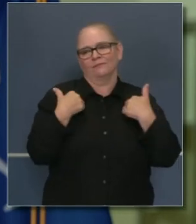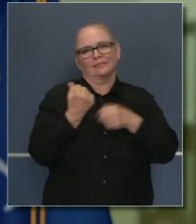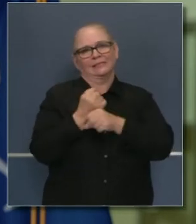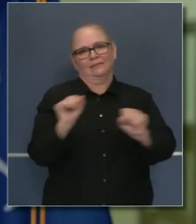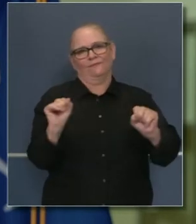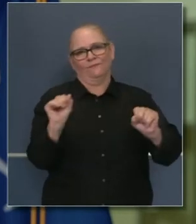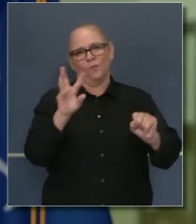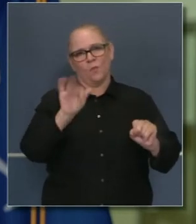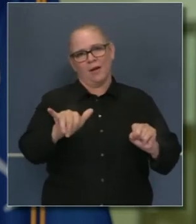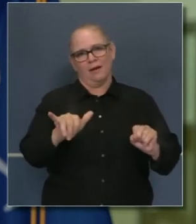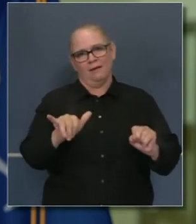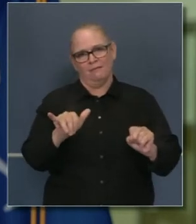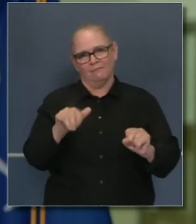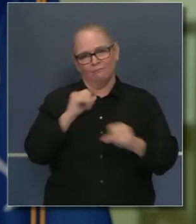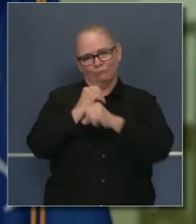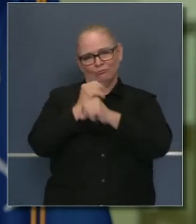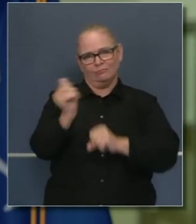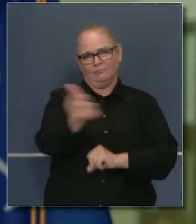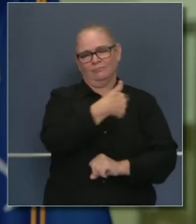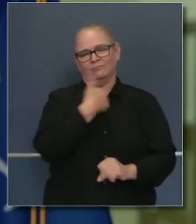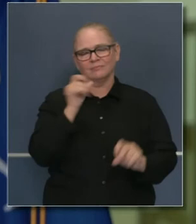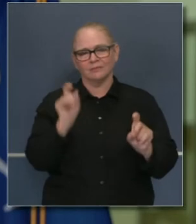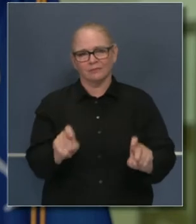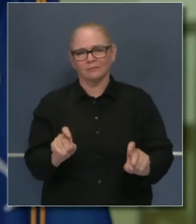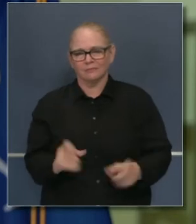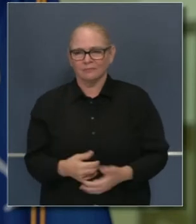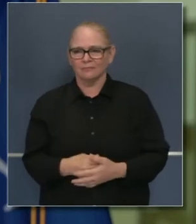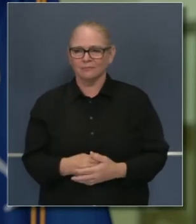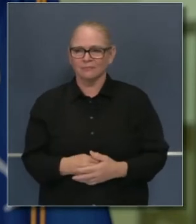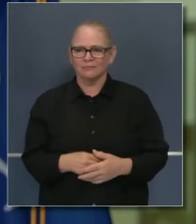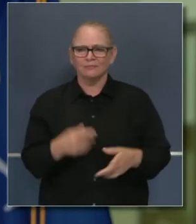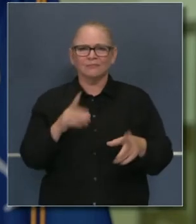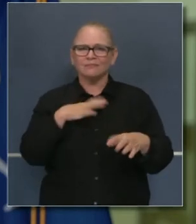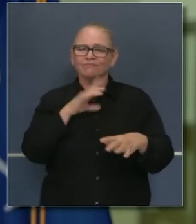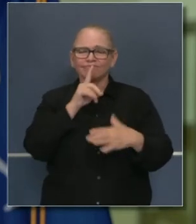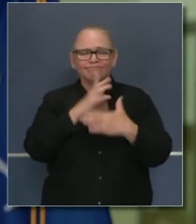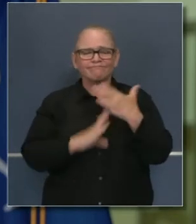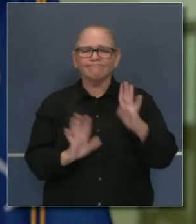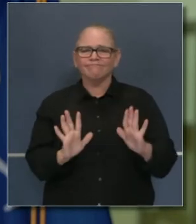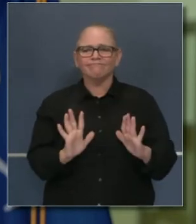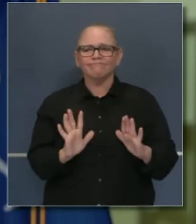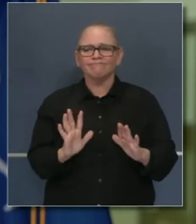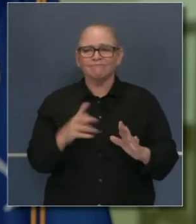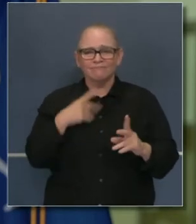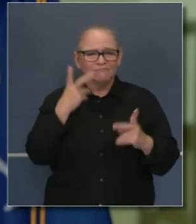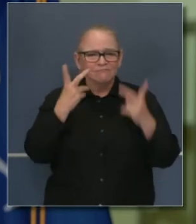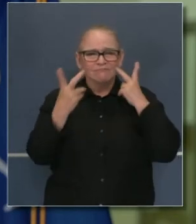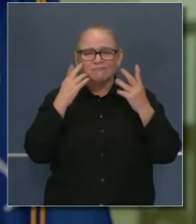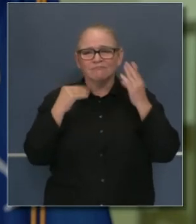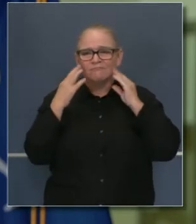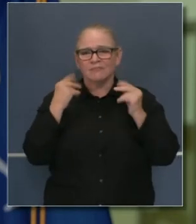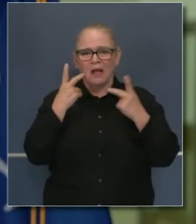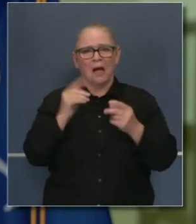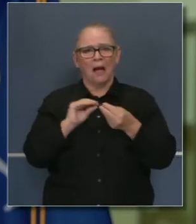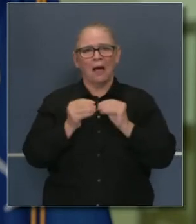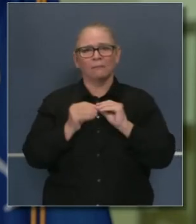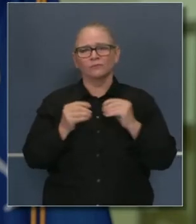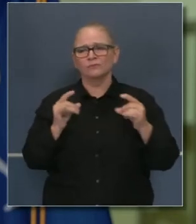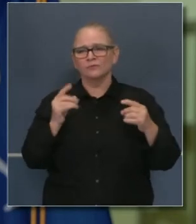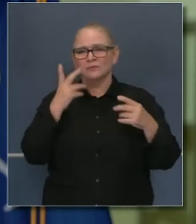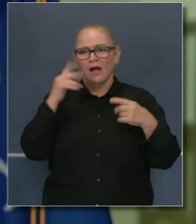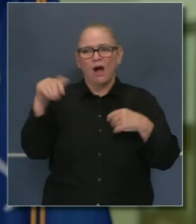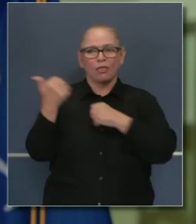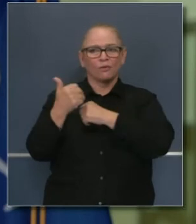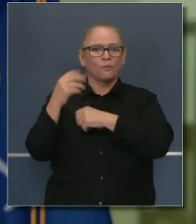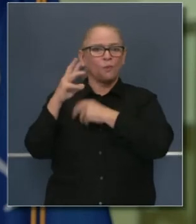hacerlo de manera sobria, considerada, basada en la experiencia, no solamente del estado, pero la experiencia también que hemos visto a través del resto